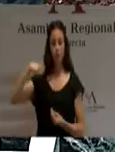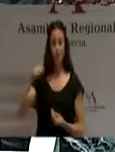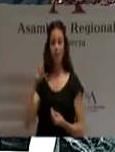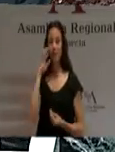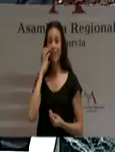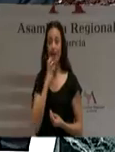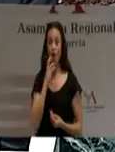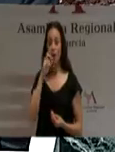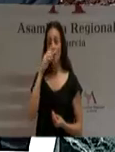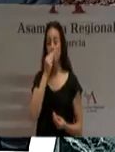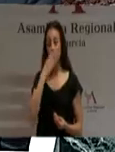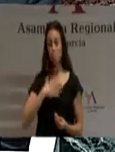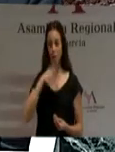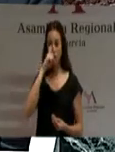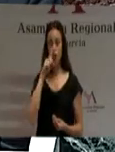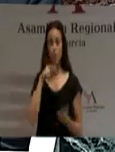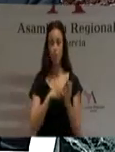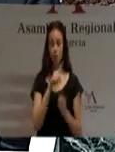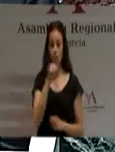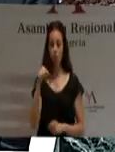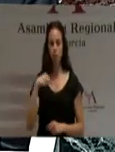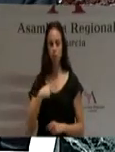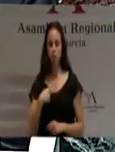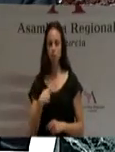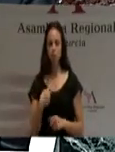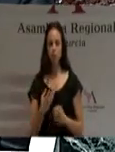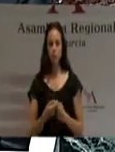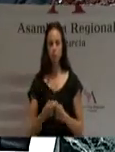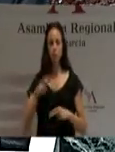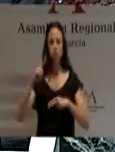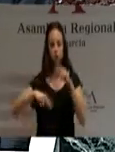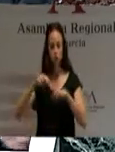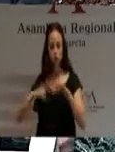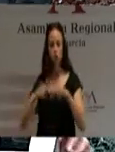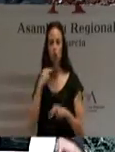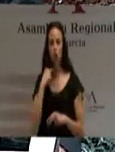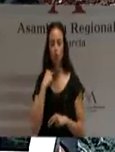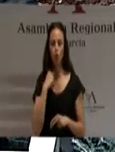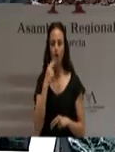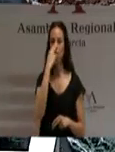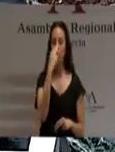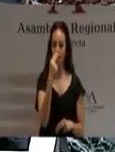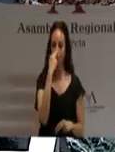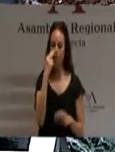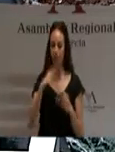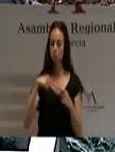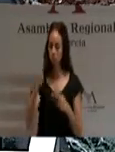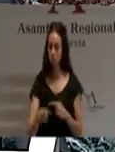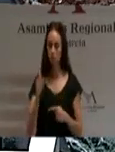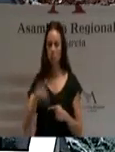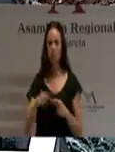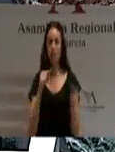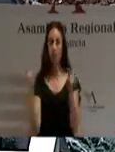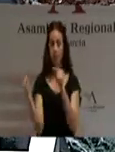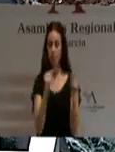2011. He seguido estrechamente el devenir de la reconstrucción de la ciudad en posteriores visitas y a través de los oportunos debates